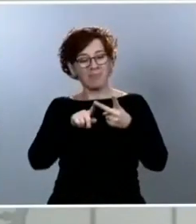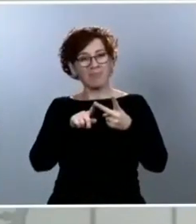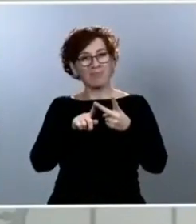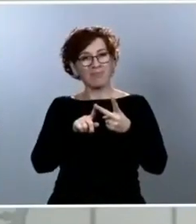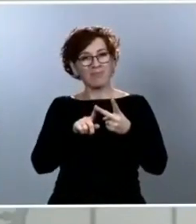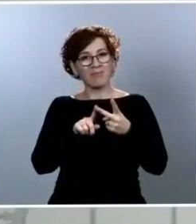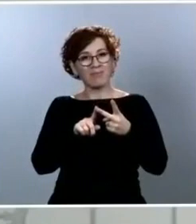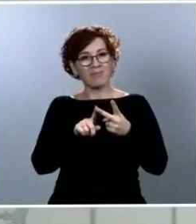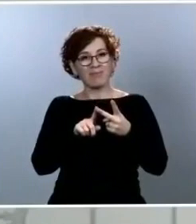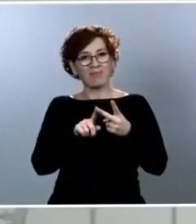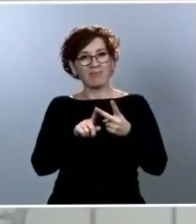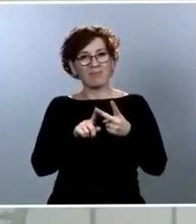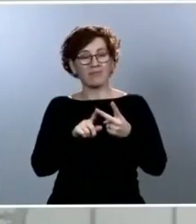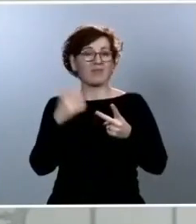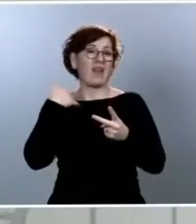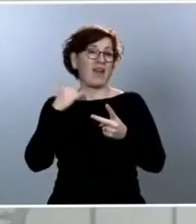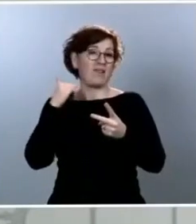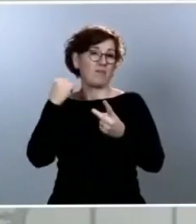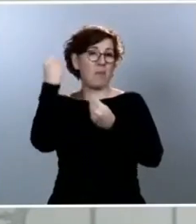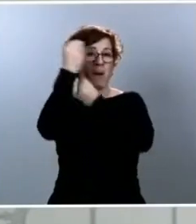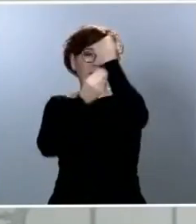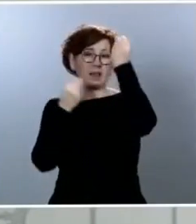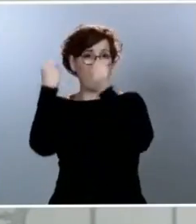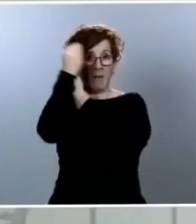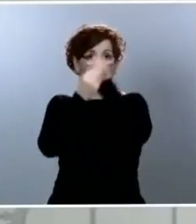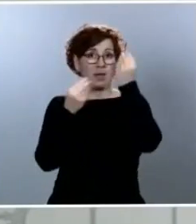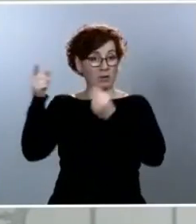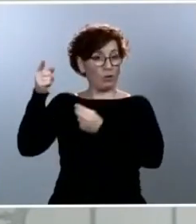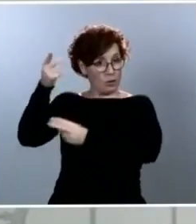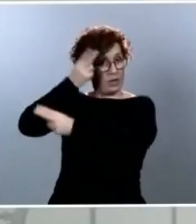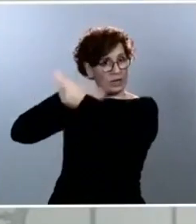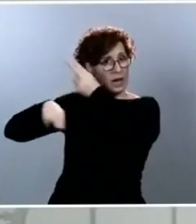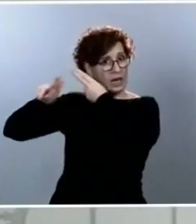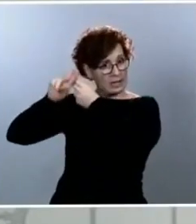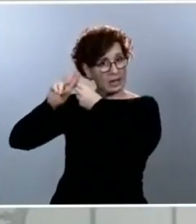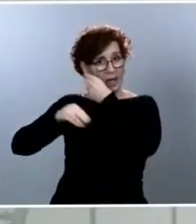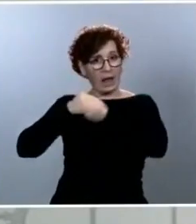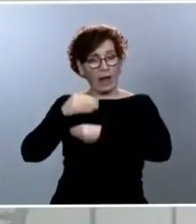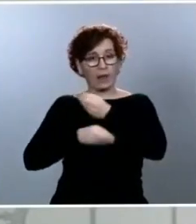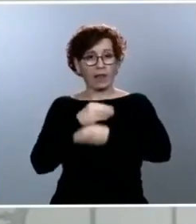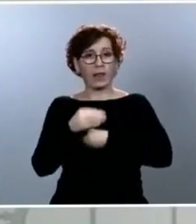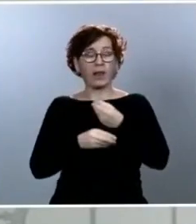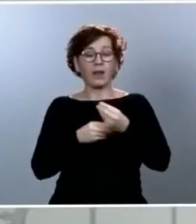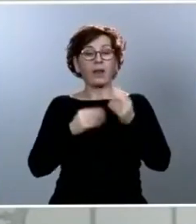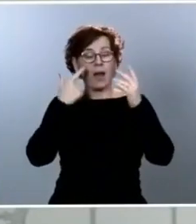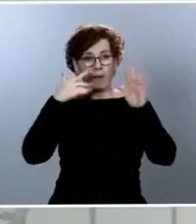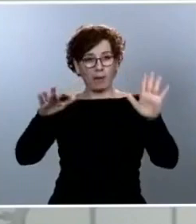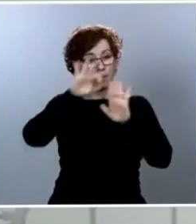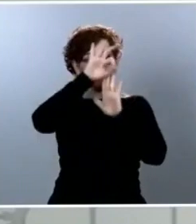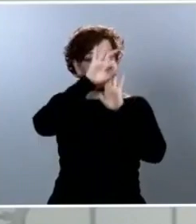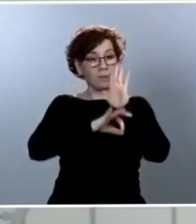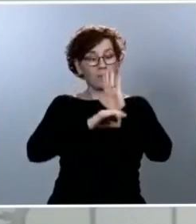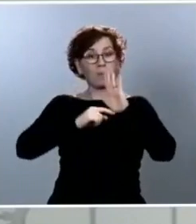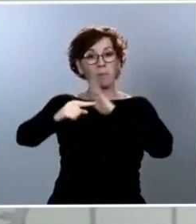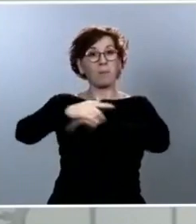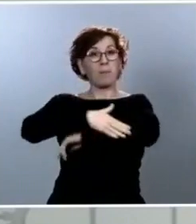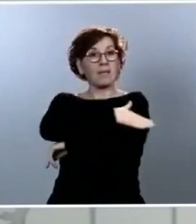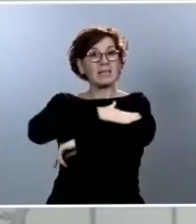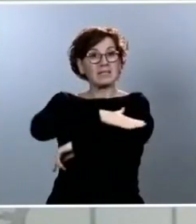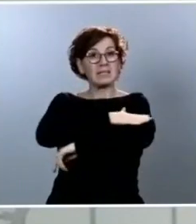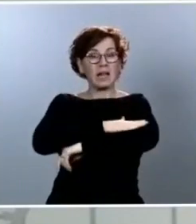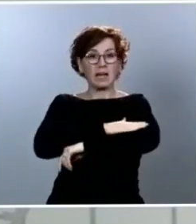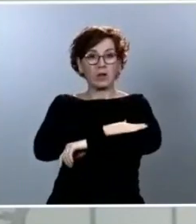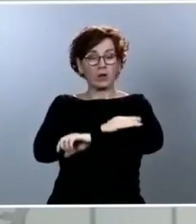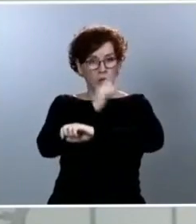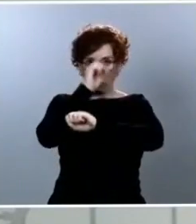planteamientos que se están haciendo en este caso por parte de la Generalitat de Cataluña, decirles que la orden del Ministerio es clara y la que se tiene que seguir es la orden del Ministerio